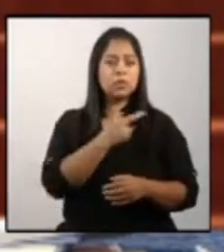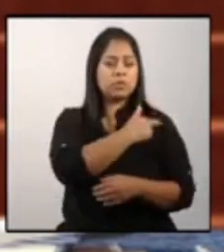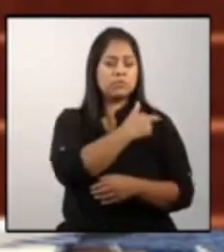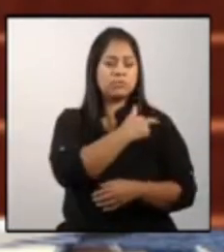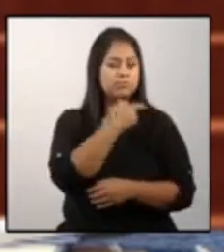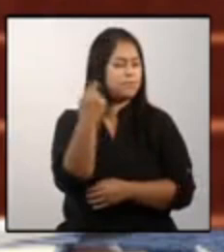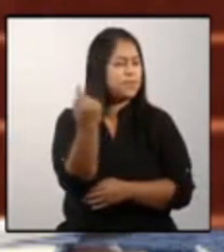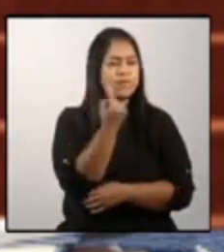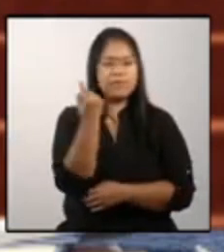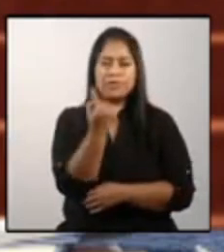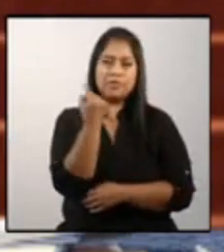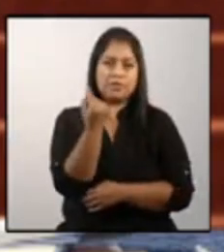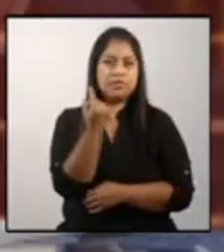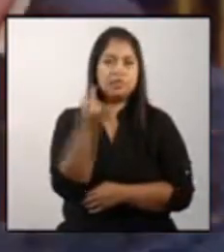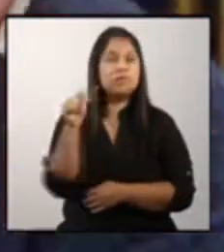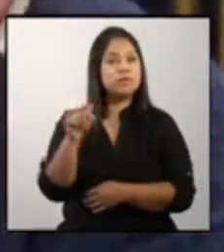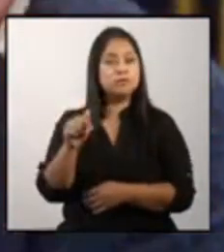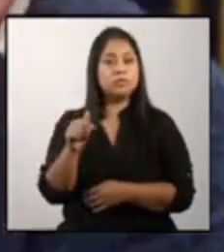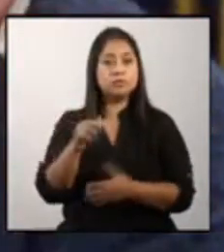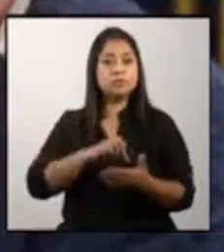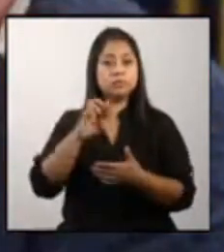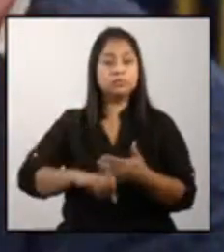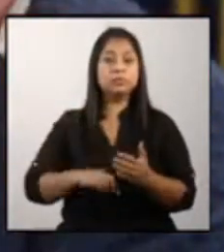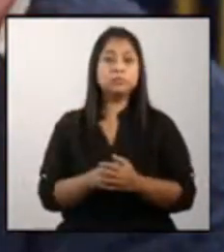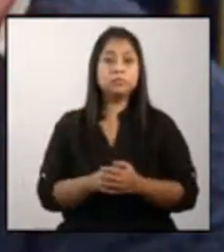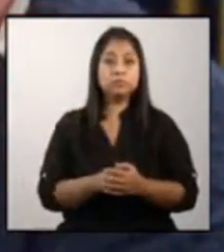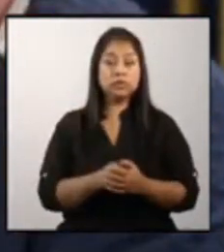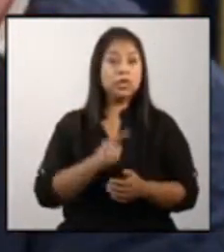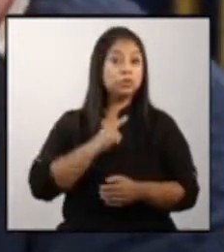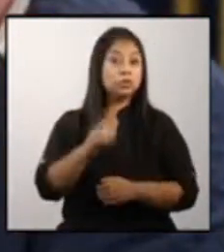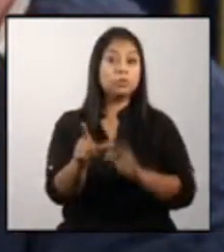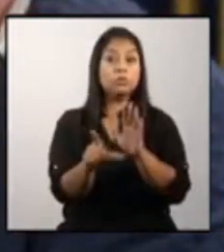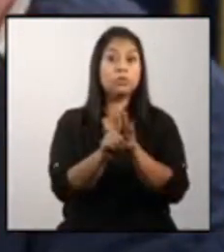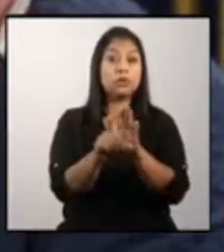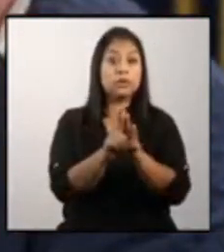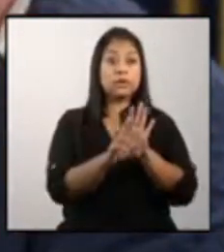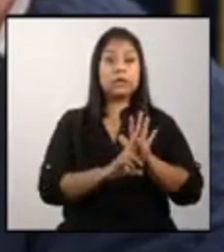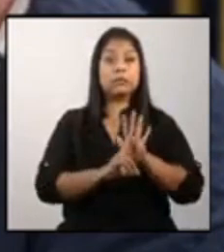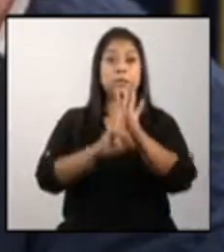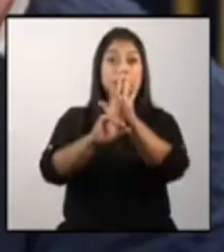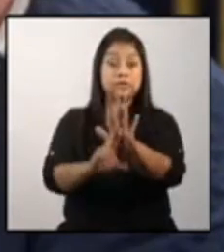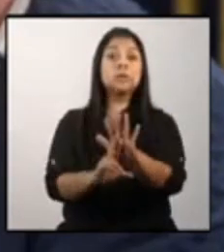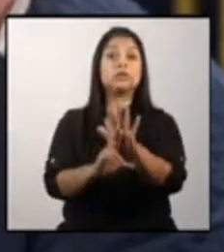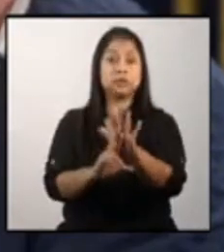fundamental que jugar en esto son por ley el representante del presidente